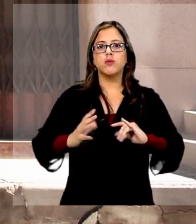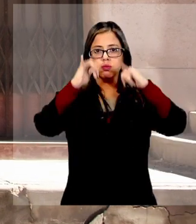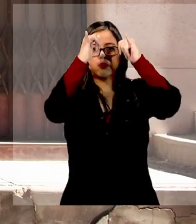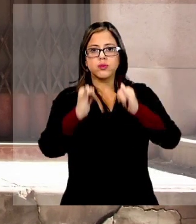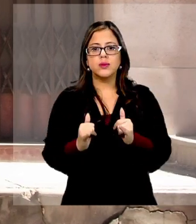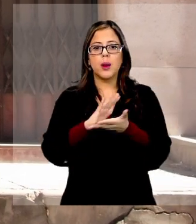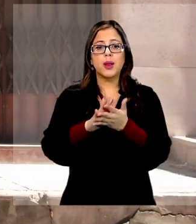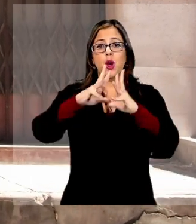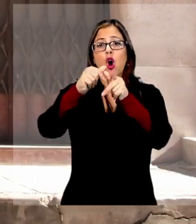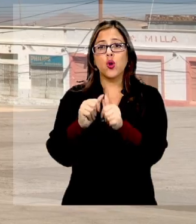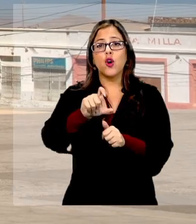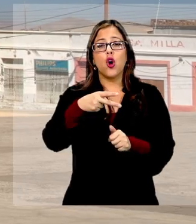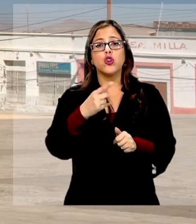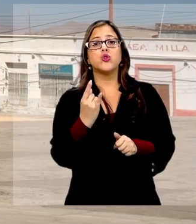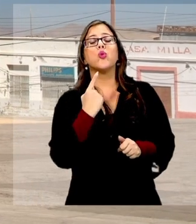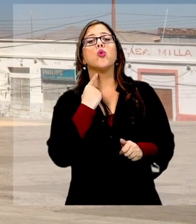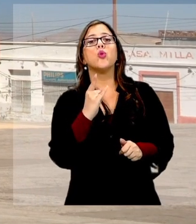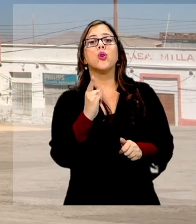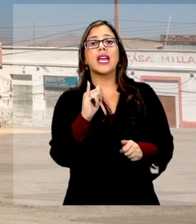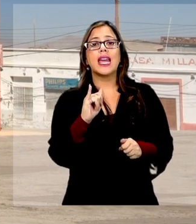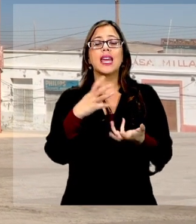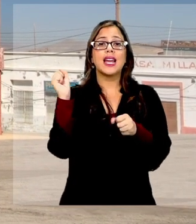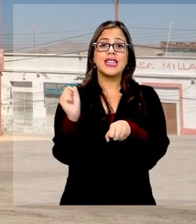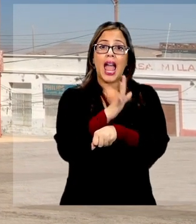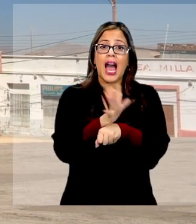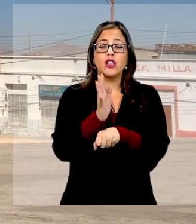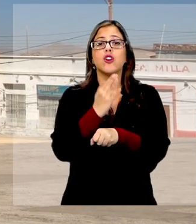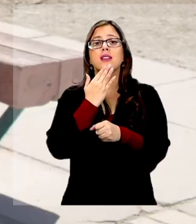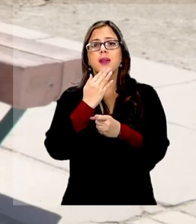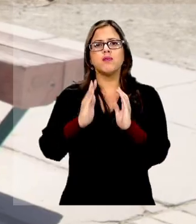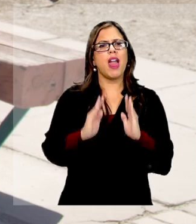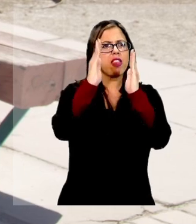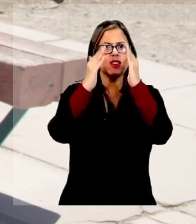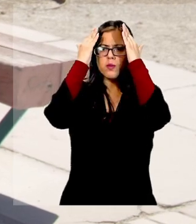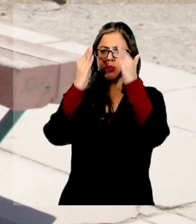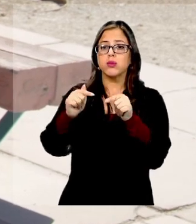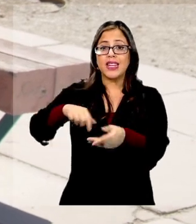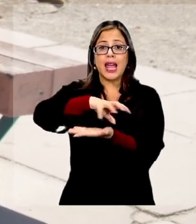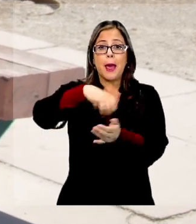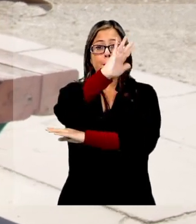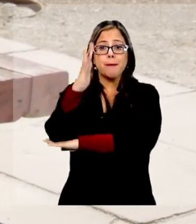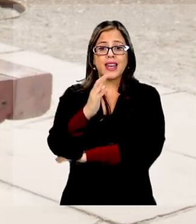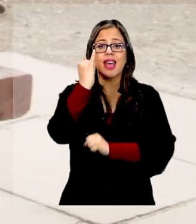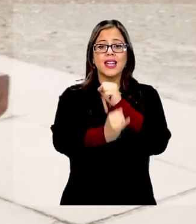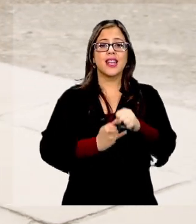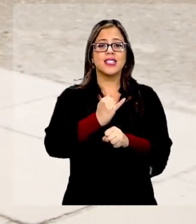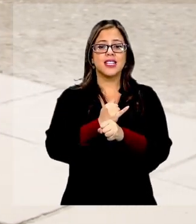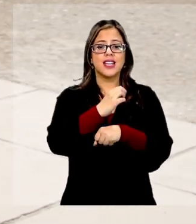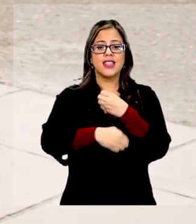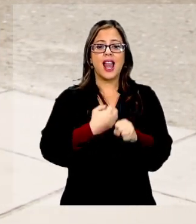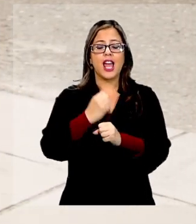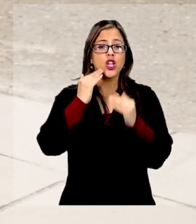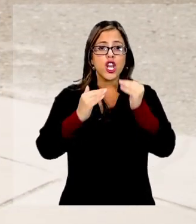recreación, como el Club Chuqui, el teatro y otros edificios muy llamativos. Este parque se llama Parque Internacional